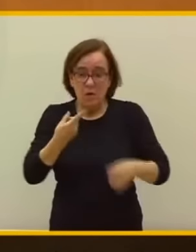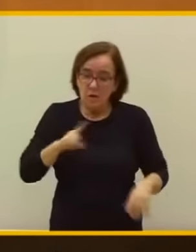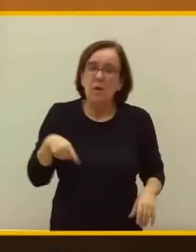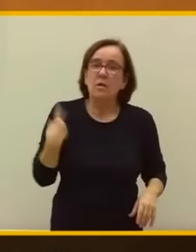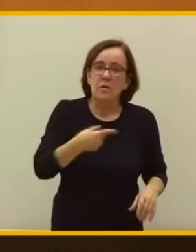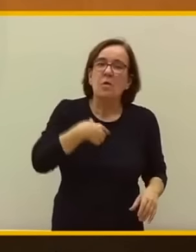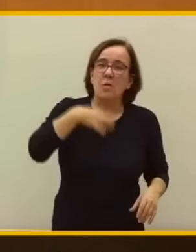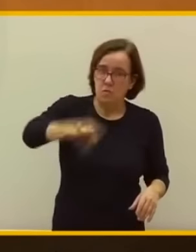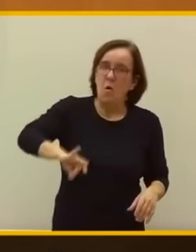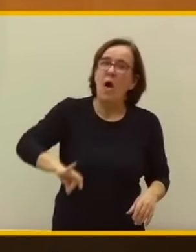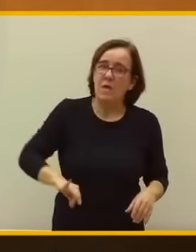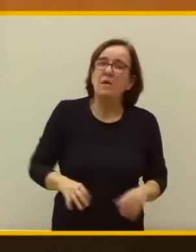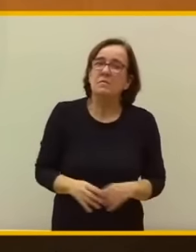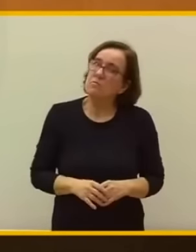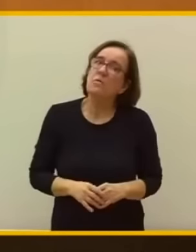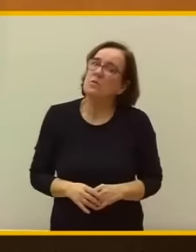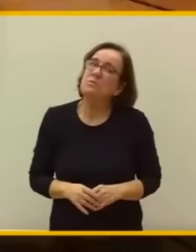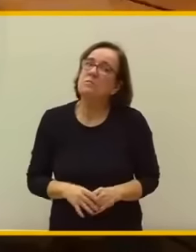pensamos que puede serlo.